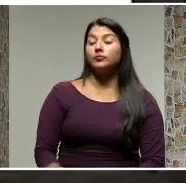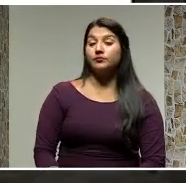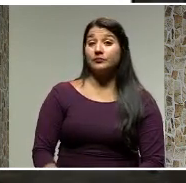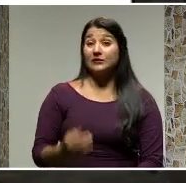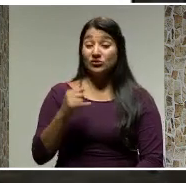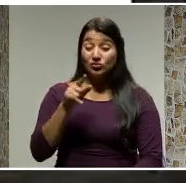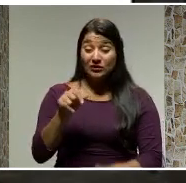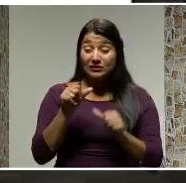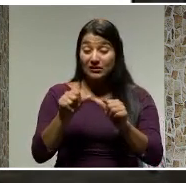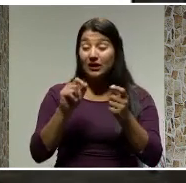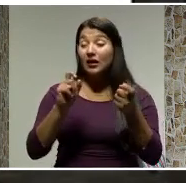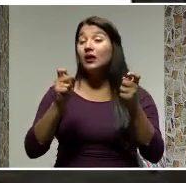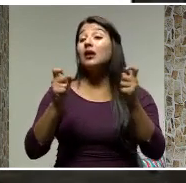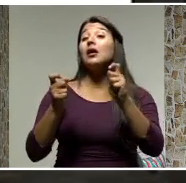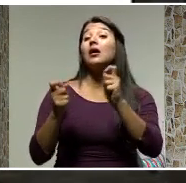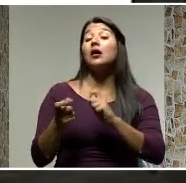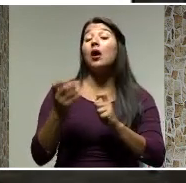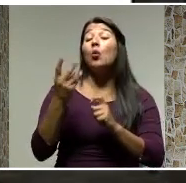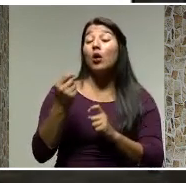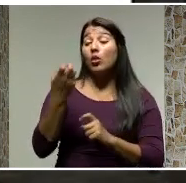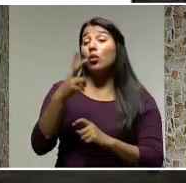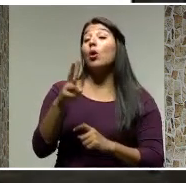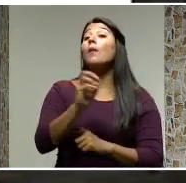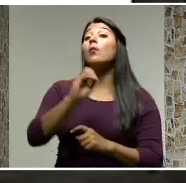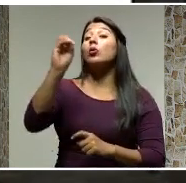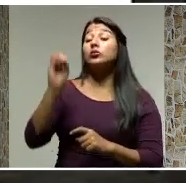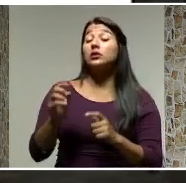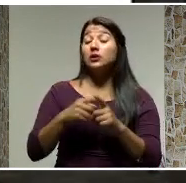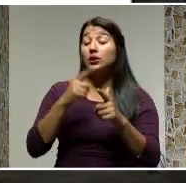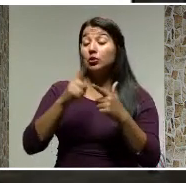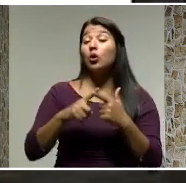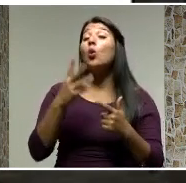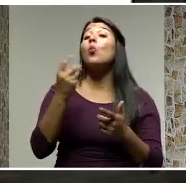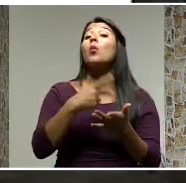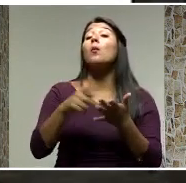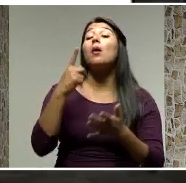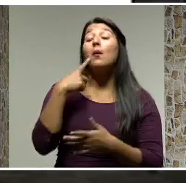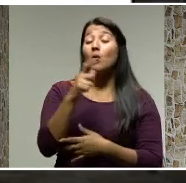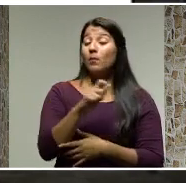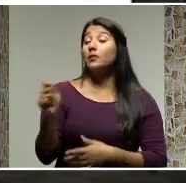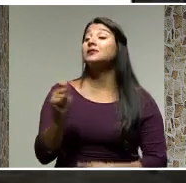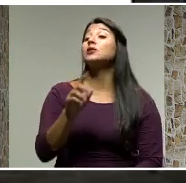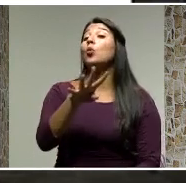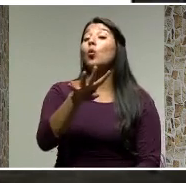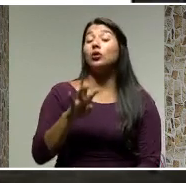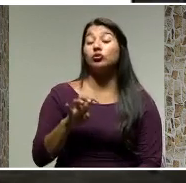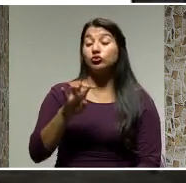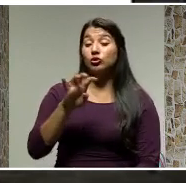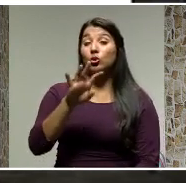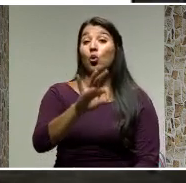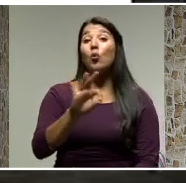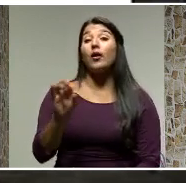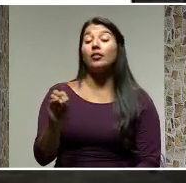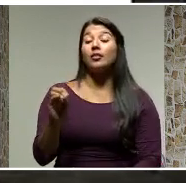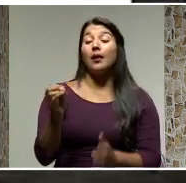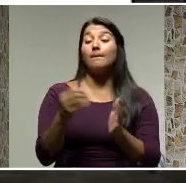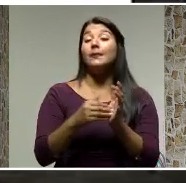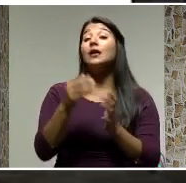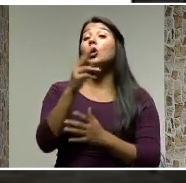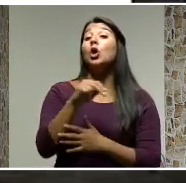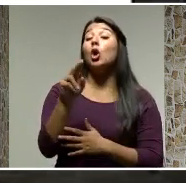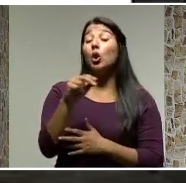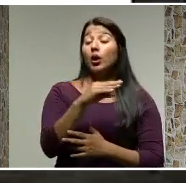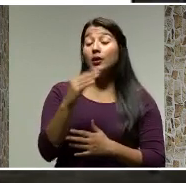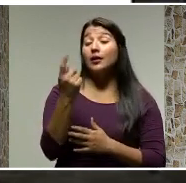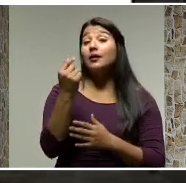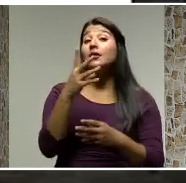sigue variando y llega a una tasa del 12%, la cuota por mes tendría un valor de 490 mil colones y